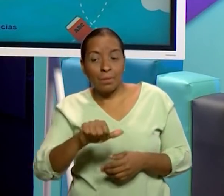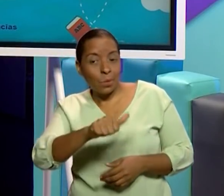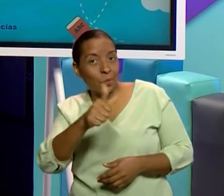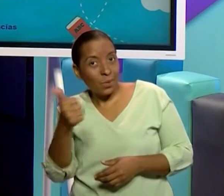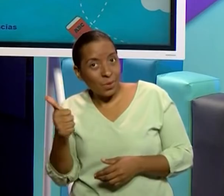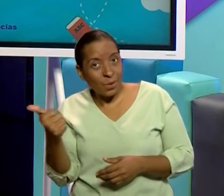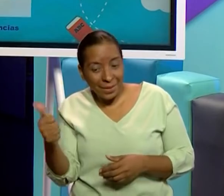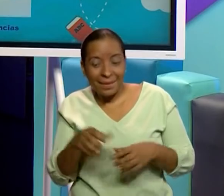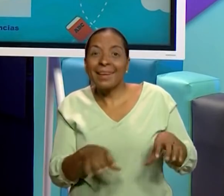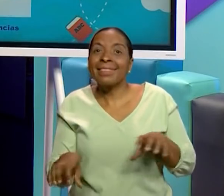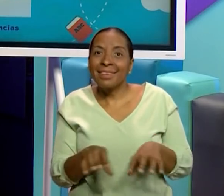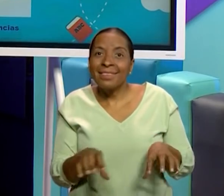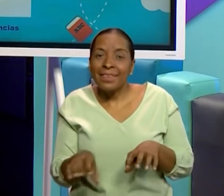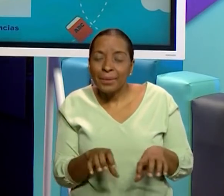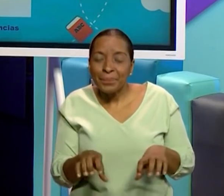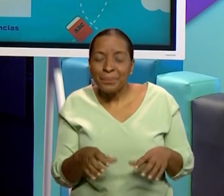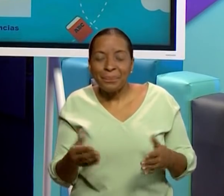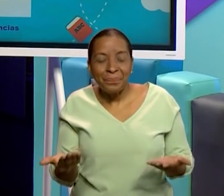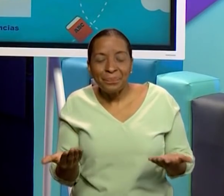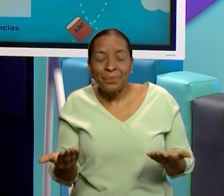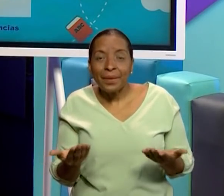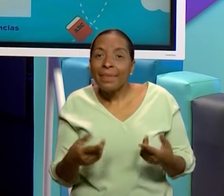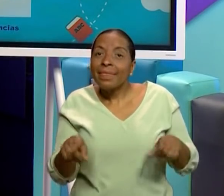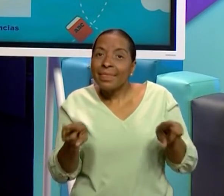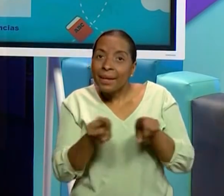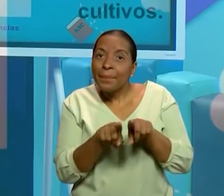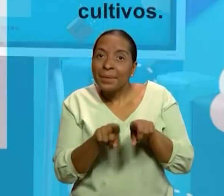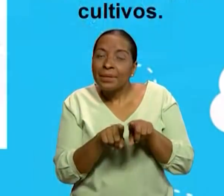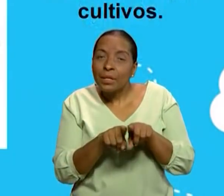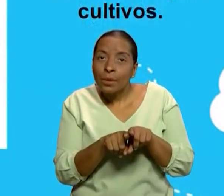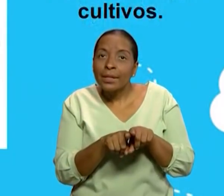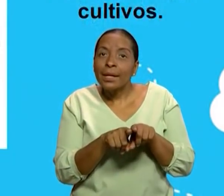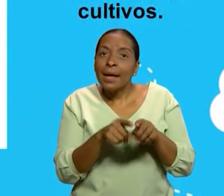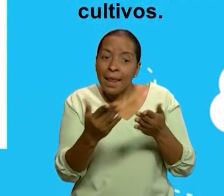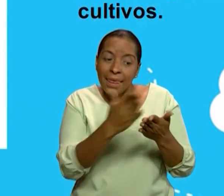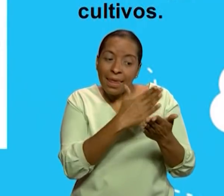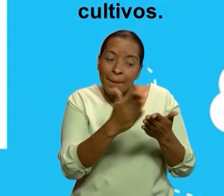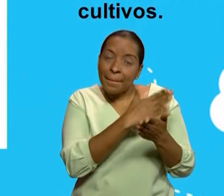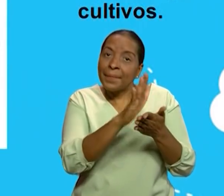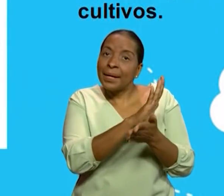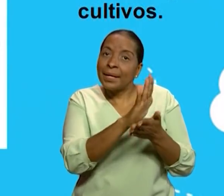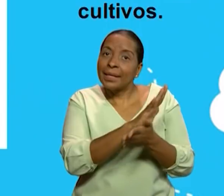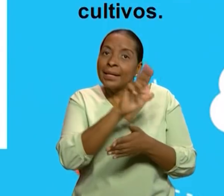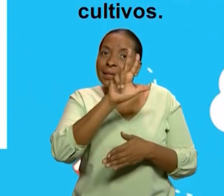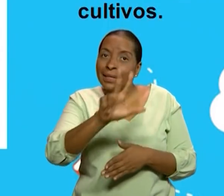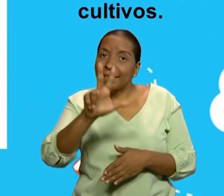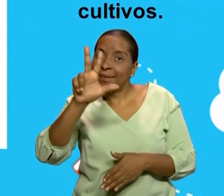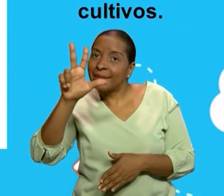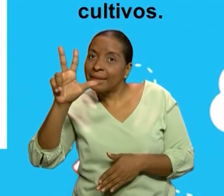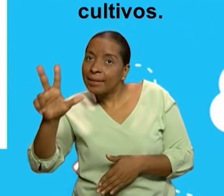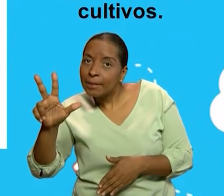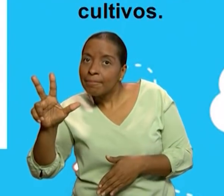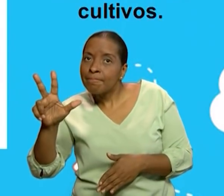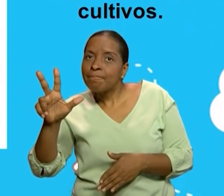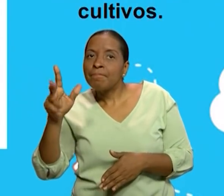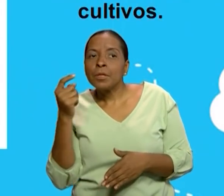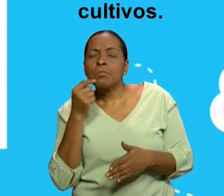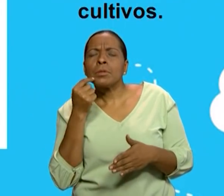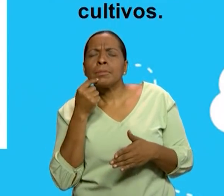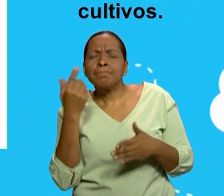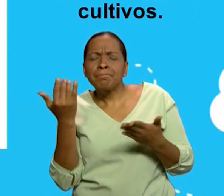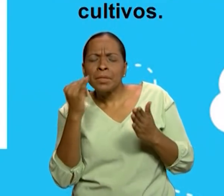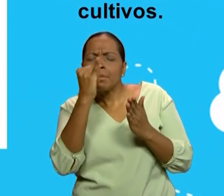actividad. También se encuentra en la página 33. Van a encerrar en círculo